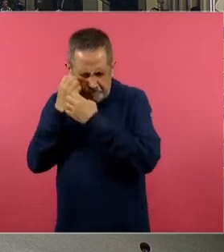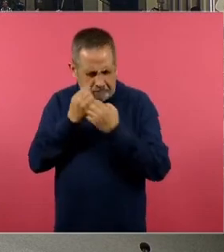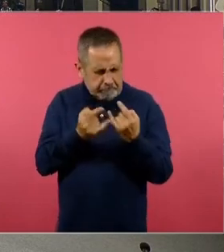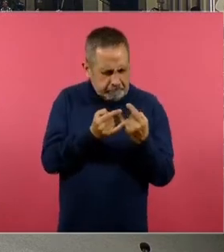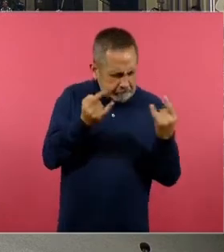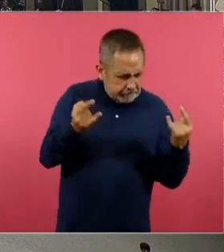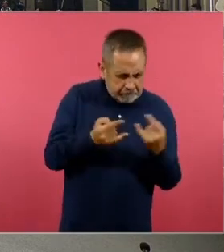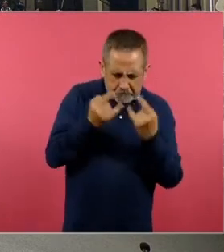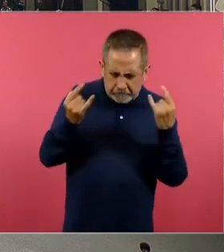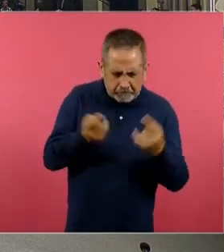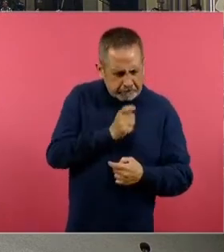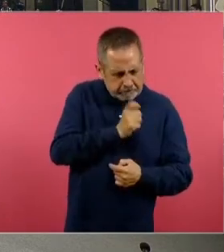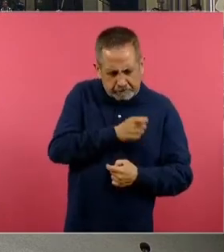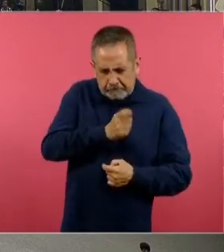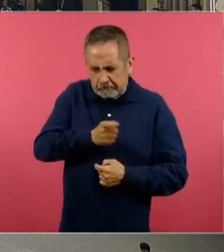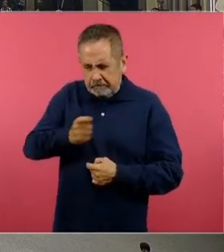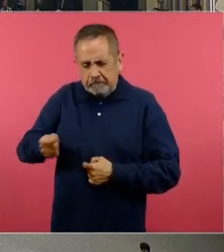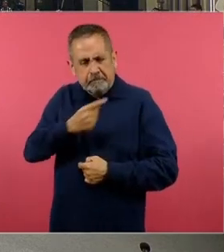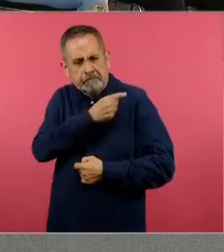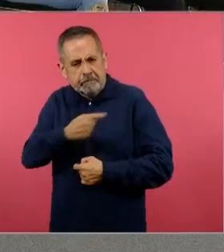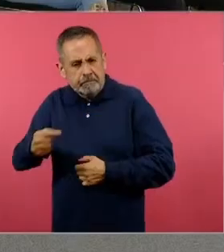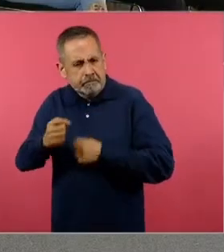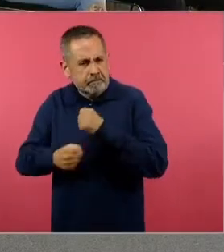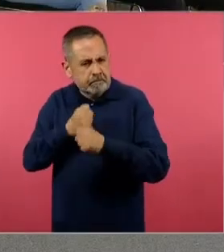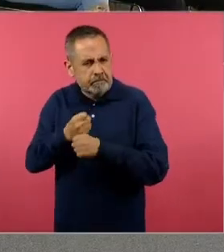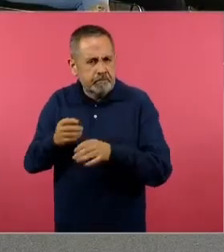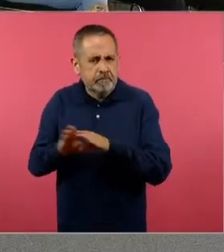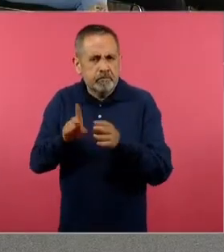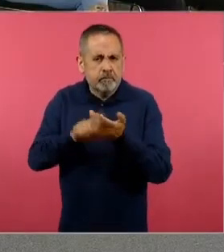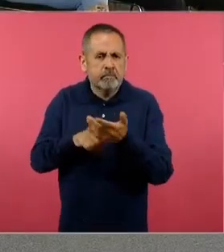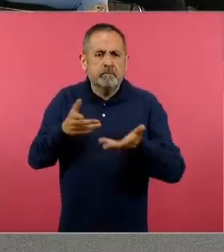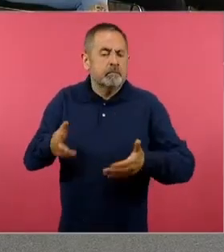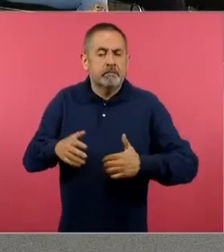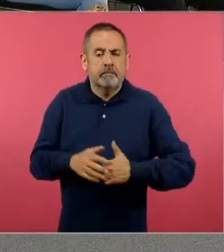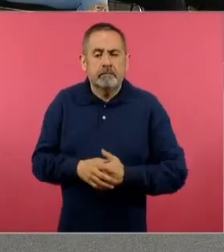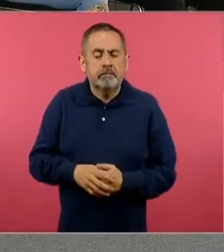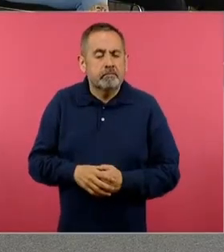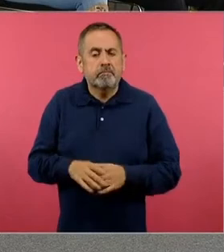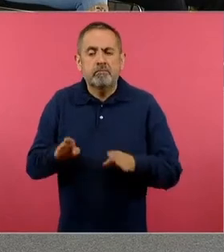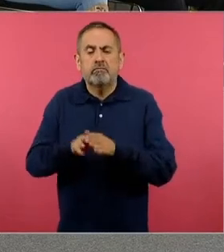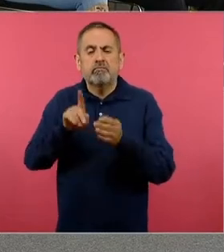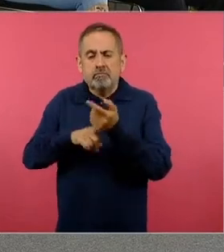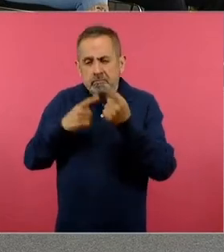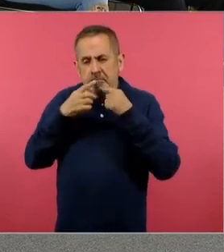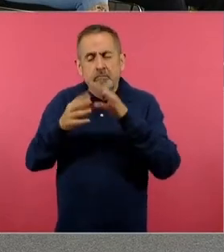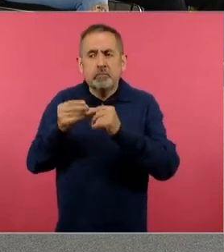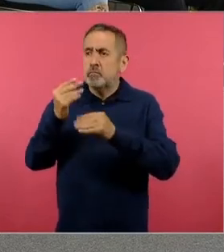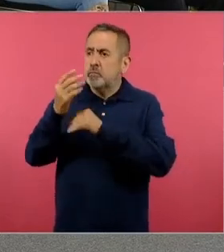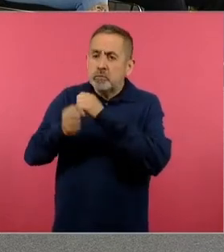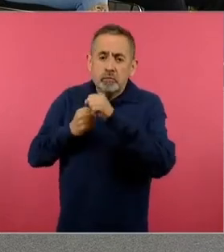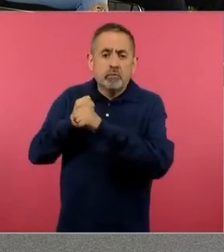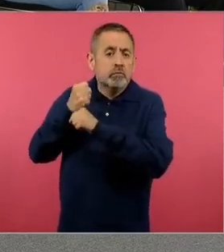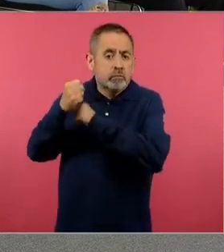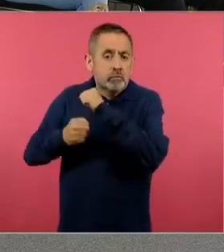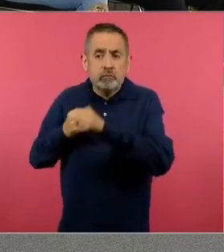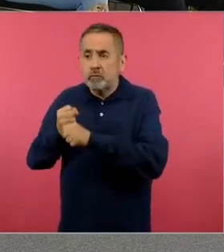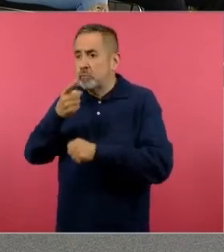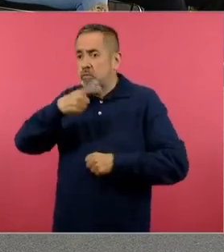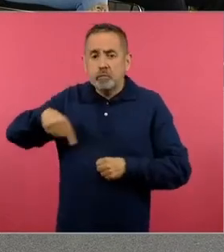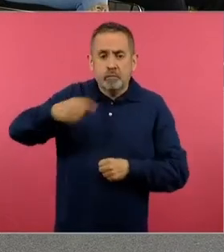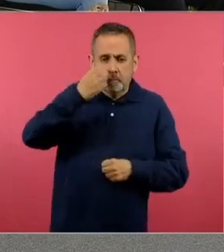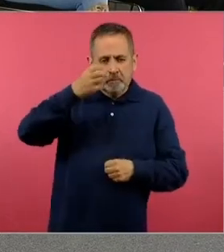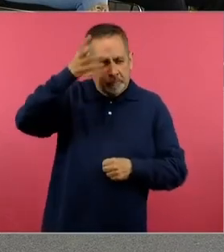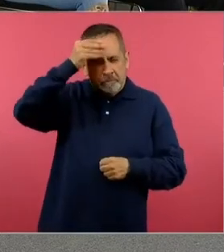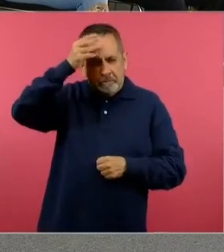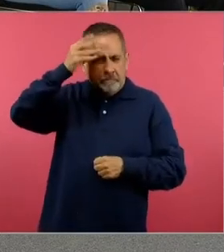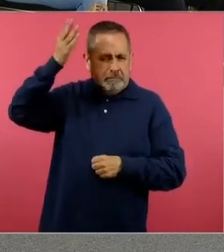la historia justo también actualizando los cánones históricos que por muchos años aprendimos en la escuela tenían que ver